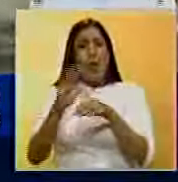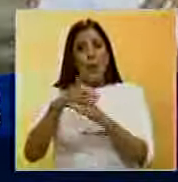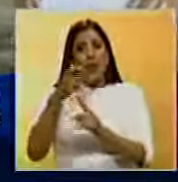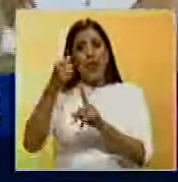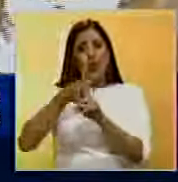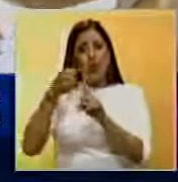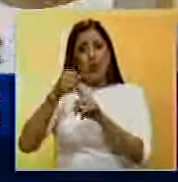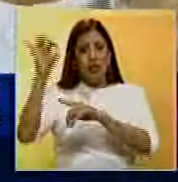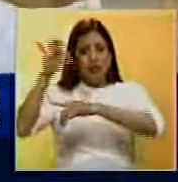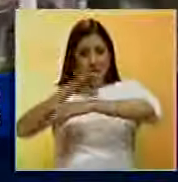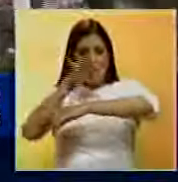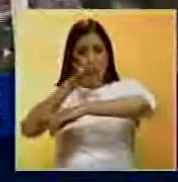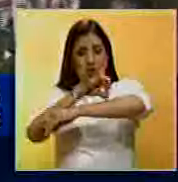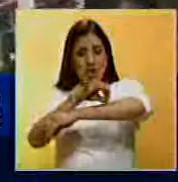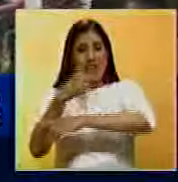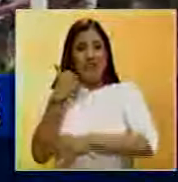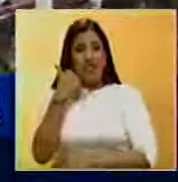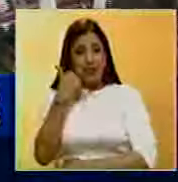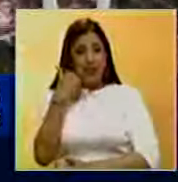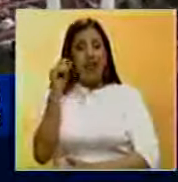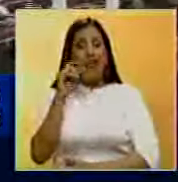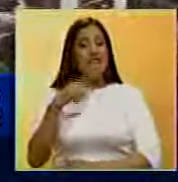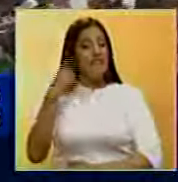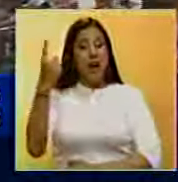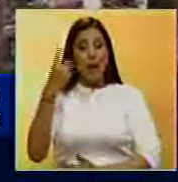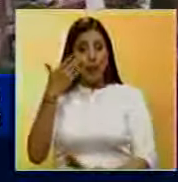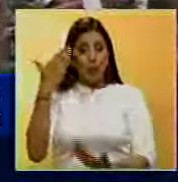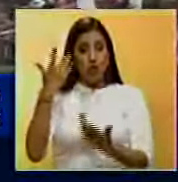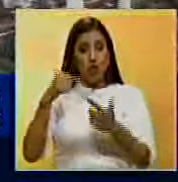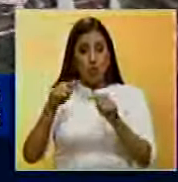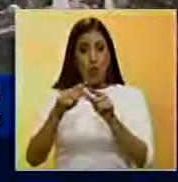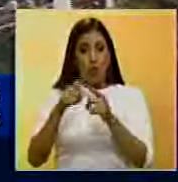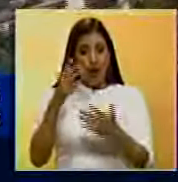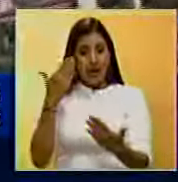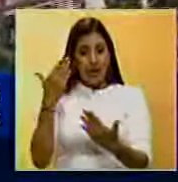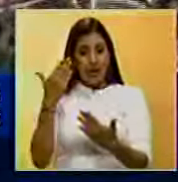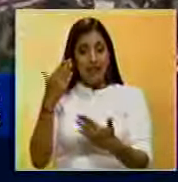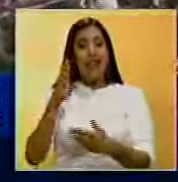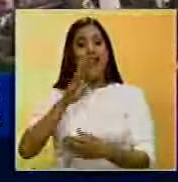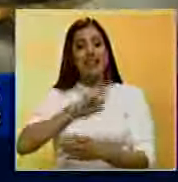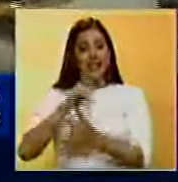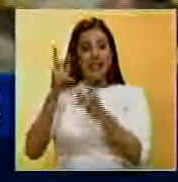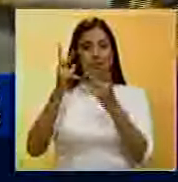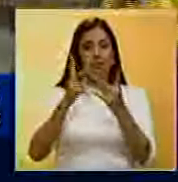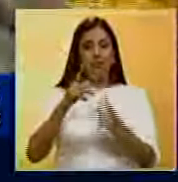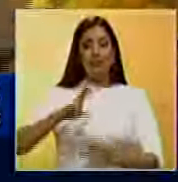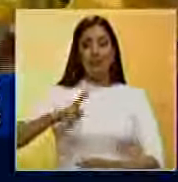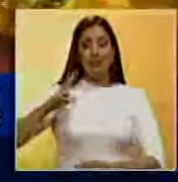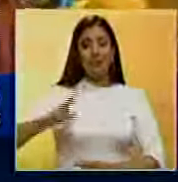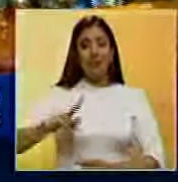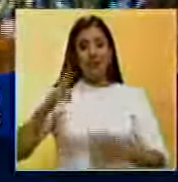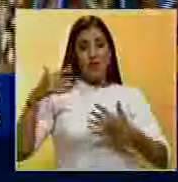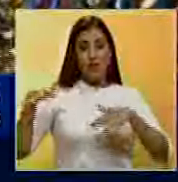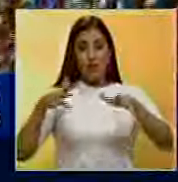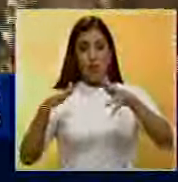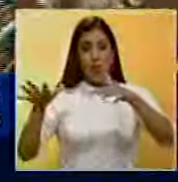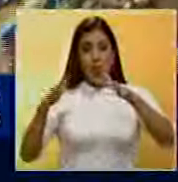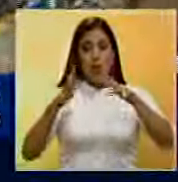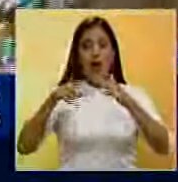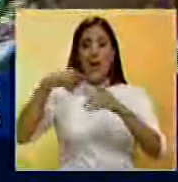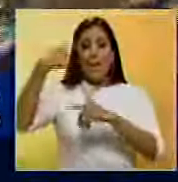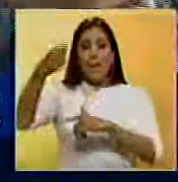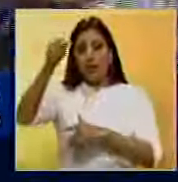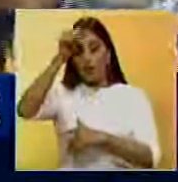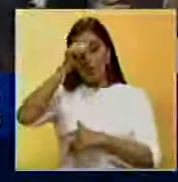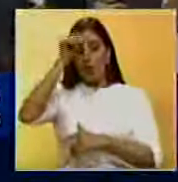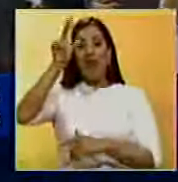combate al mosquito transmisor de la enfermedad, el famoso zambódromo de Río de Janeiro, que recibirá los lujosos desfiles de las escuelas de samba el próximo